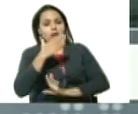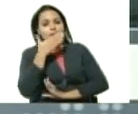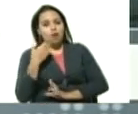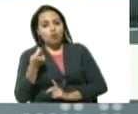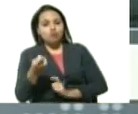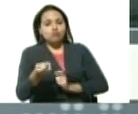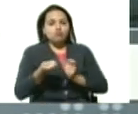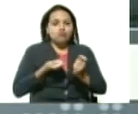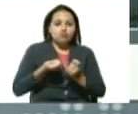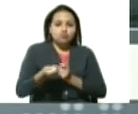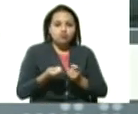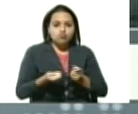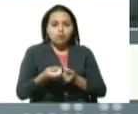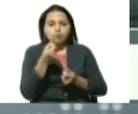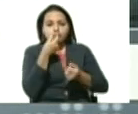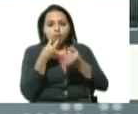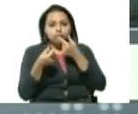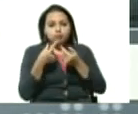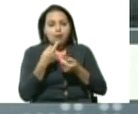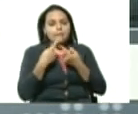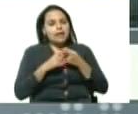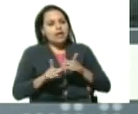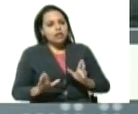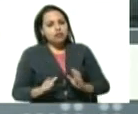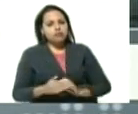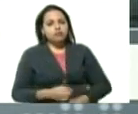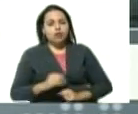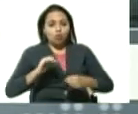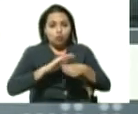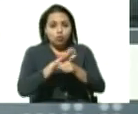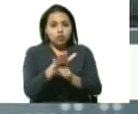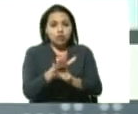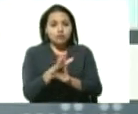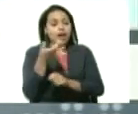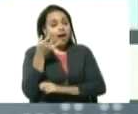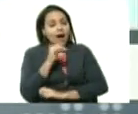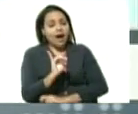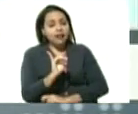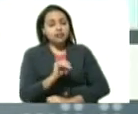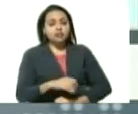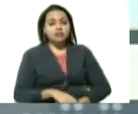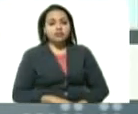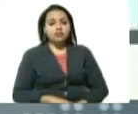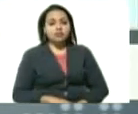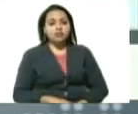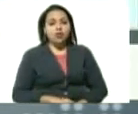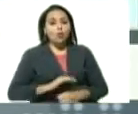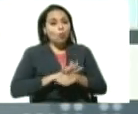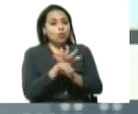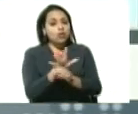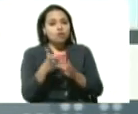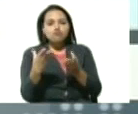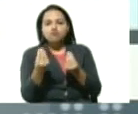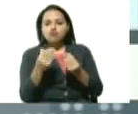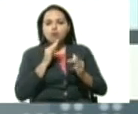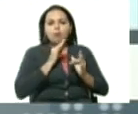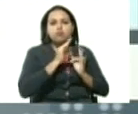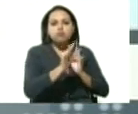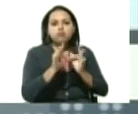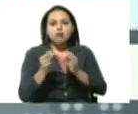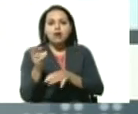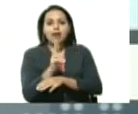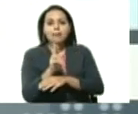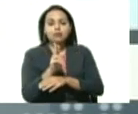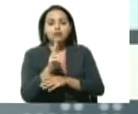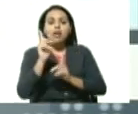tratamientos pero lo cierto es que el coronavirus existe es altamente contagioso y